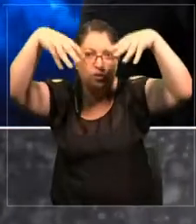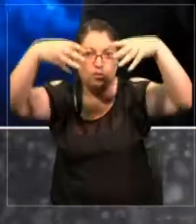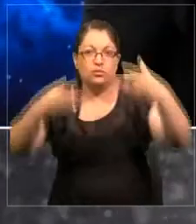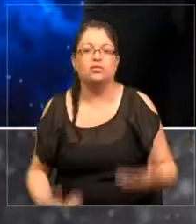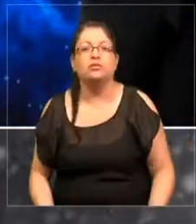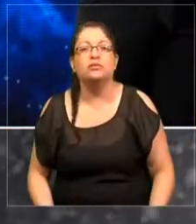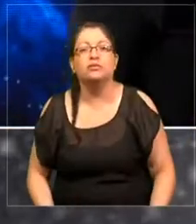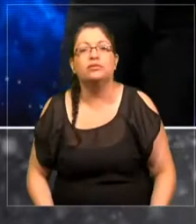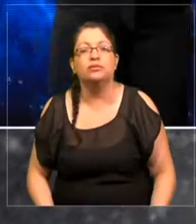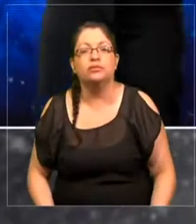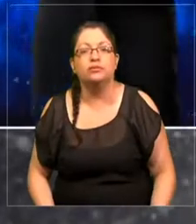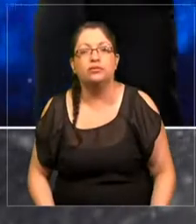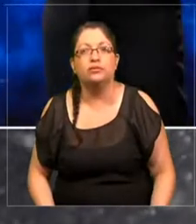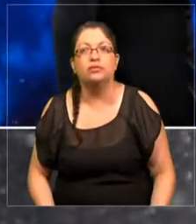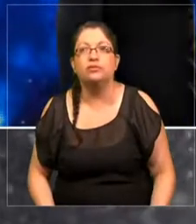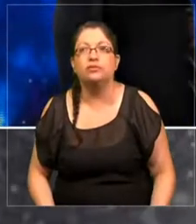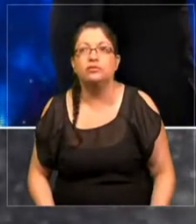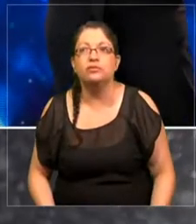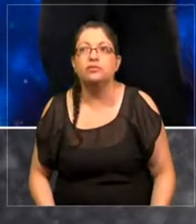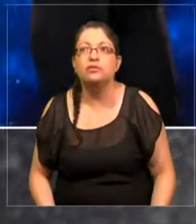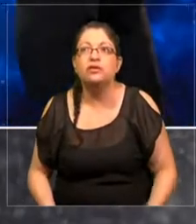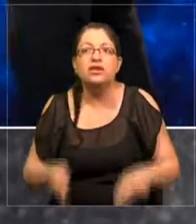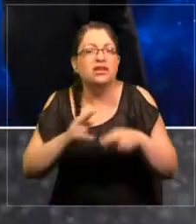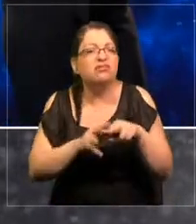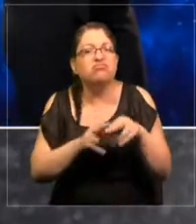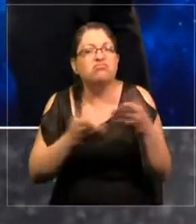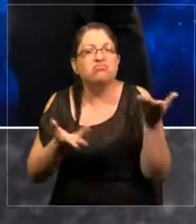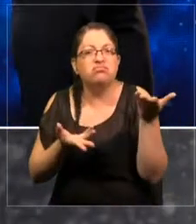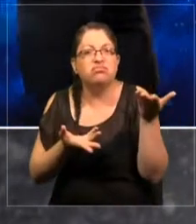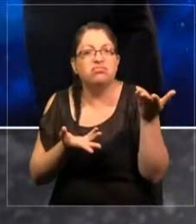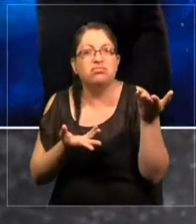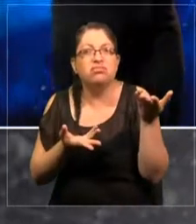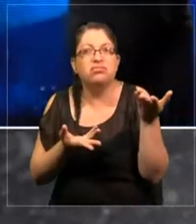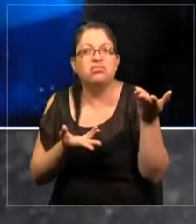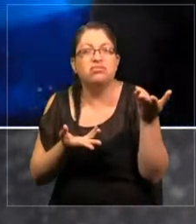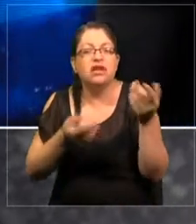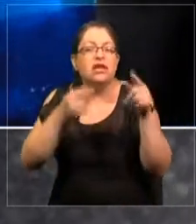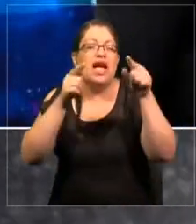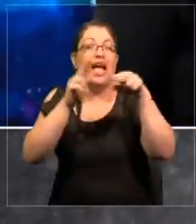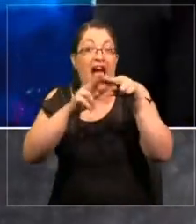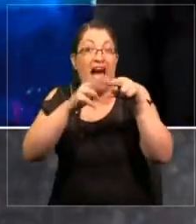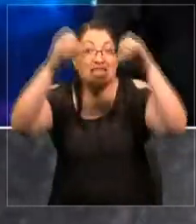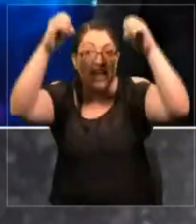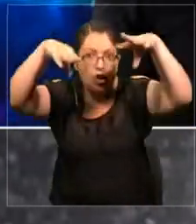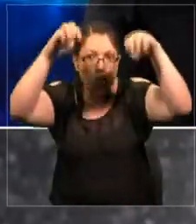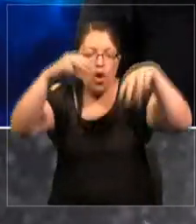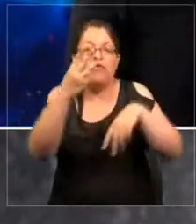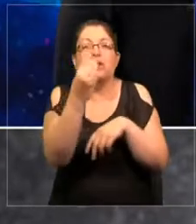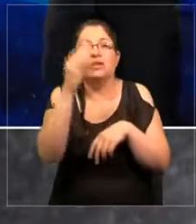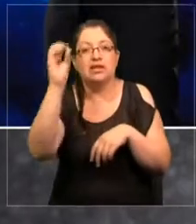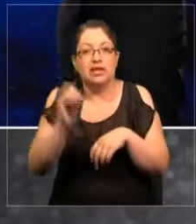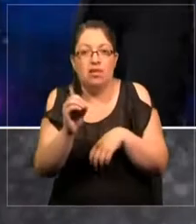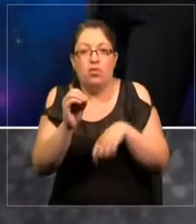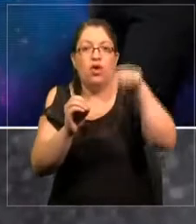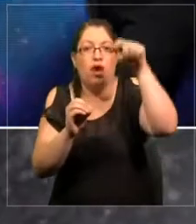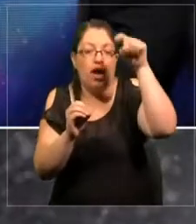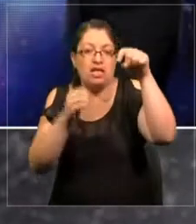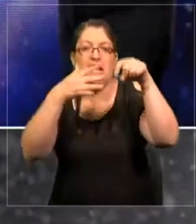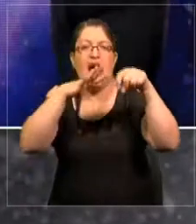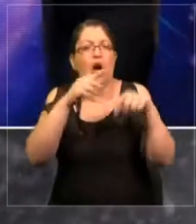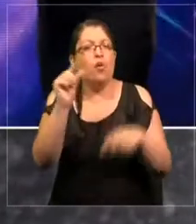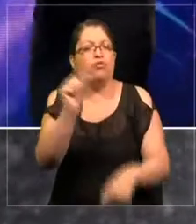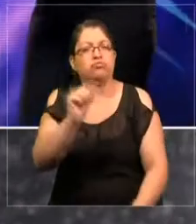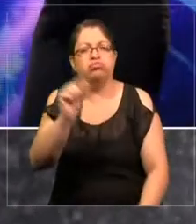se ha encontrado que genera lluvia en un 13%. Es agua muy